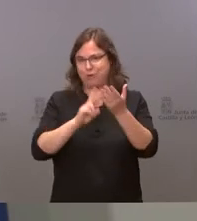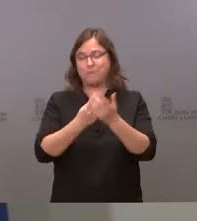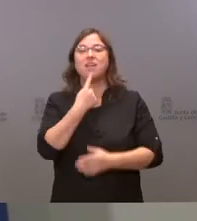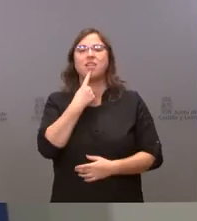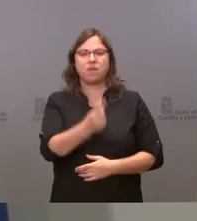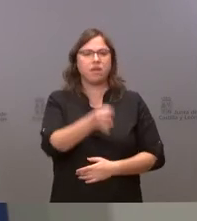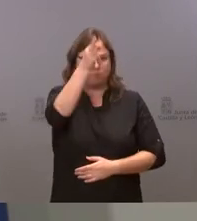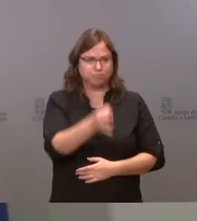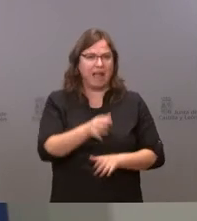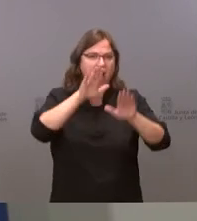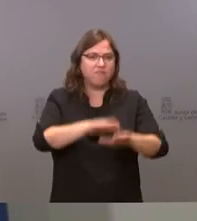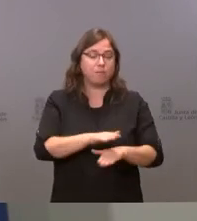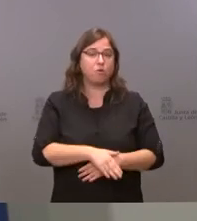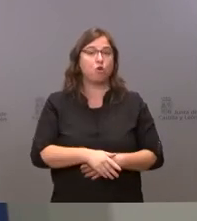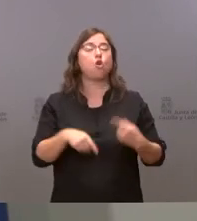enfermería también